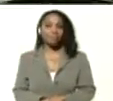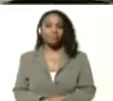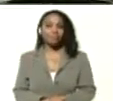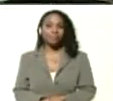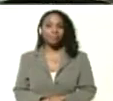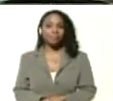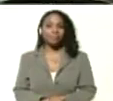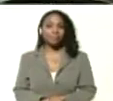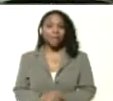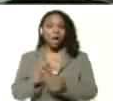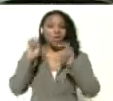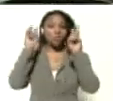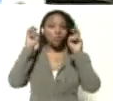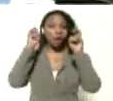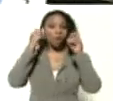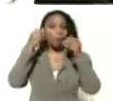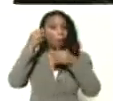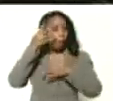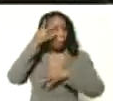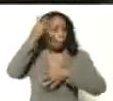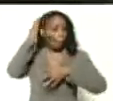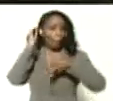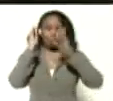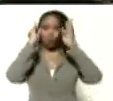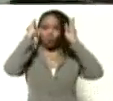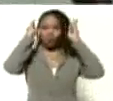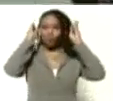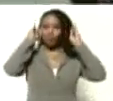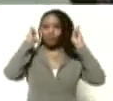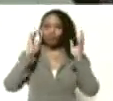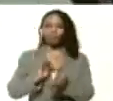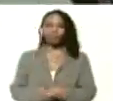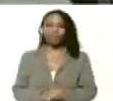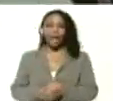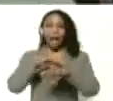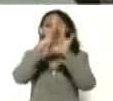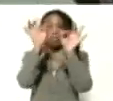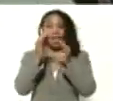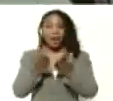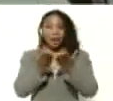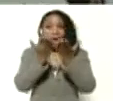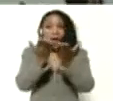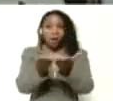su nuevo look fíjense ustedes este regalo se lo damos